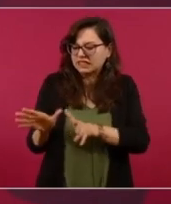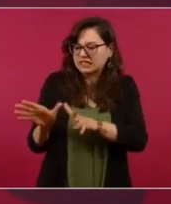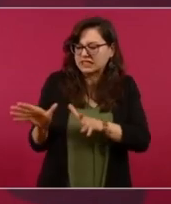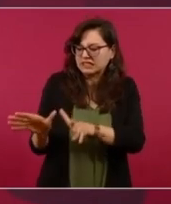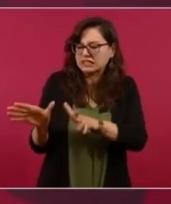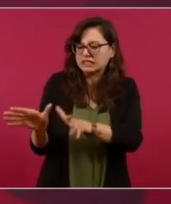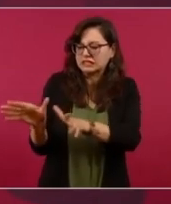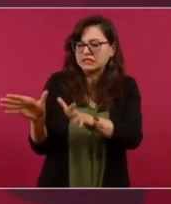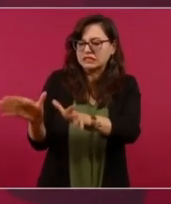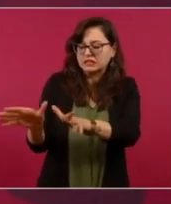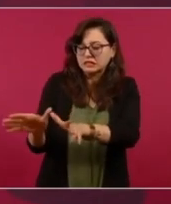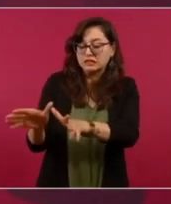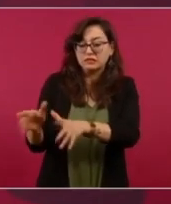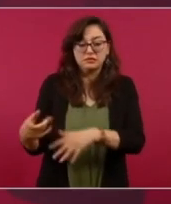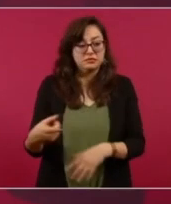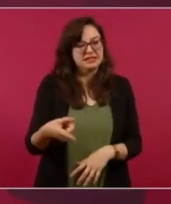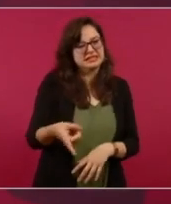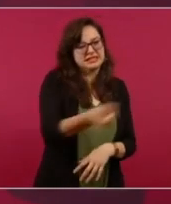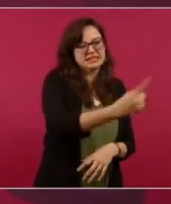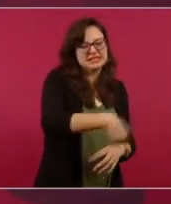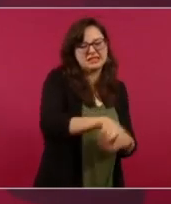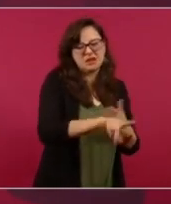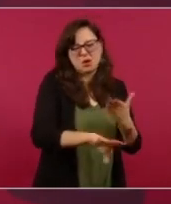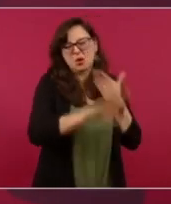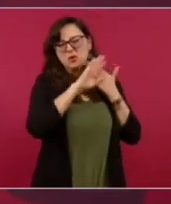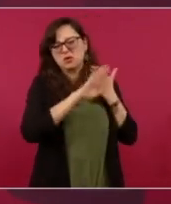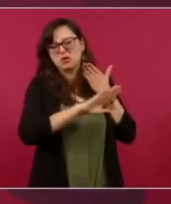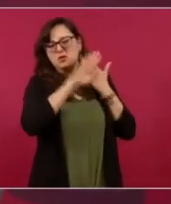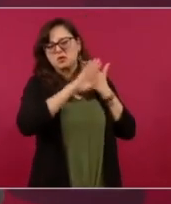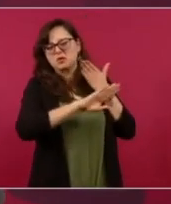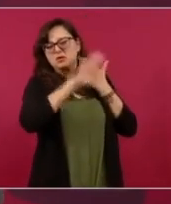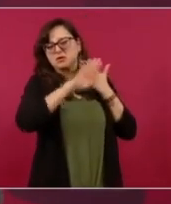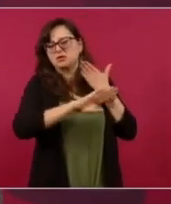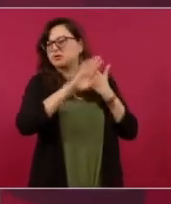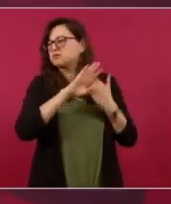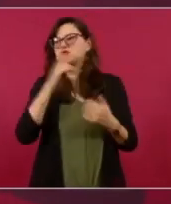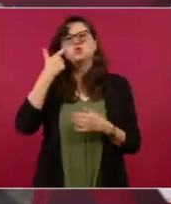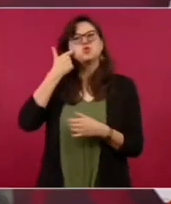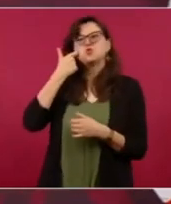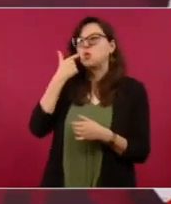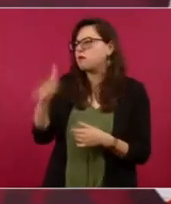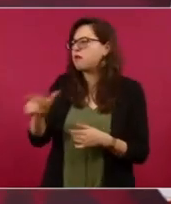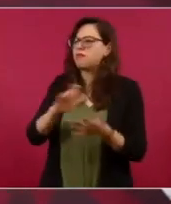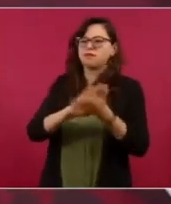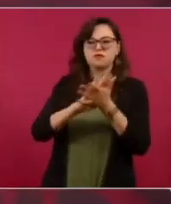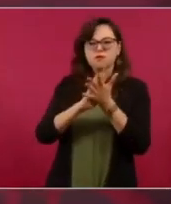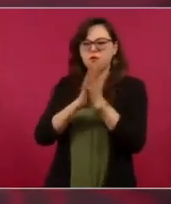no están utilizando